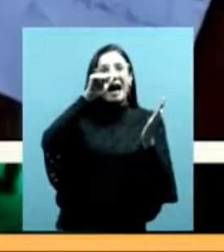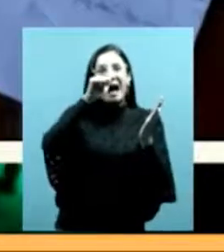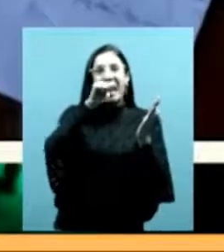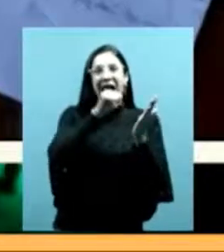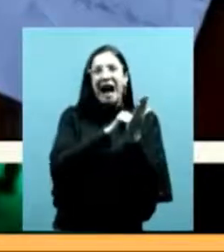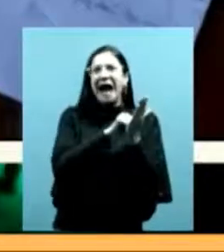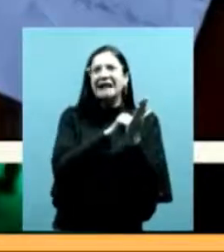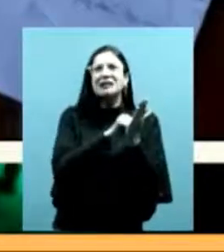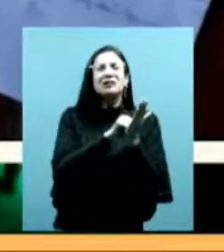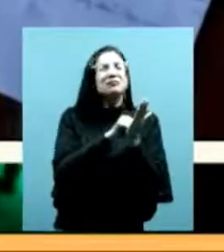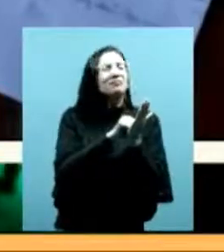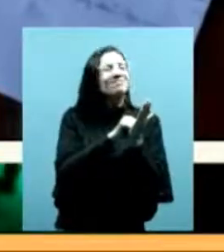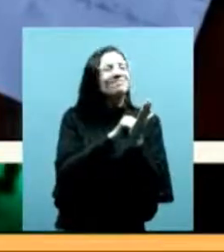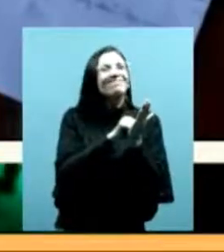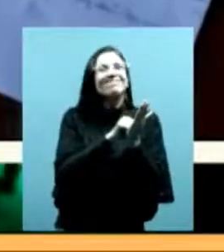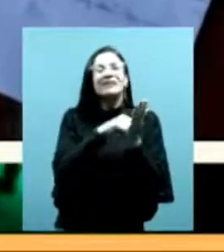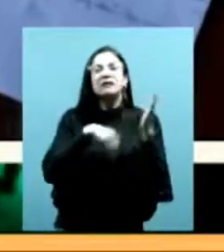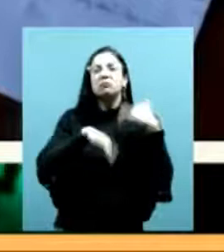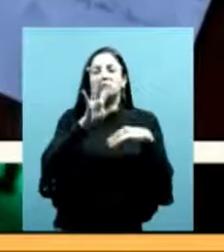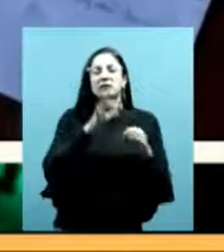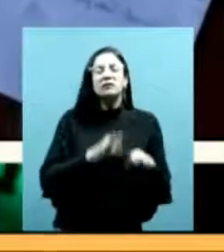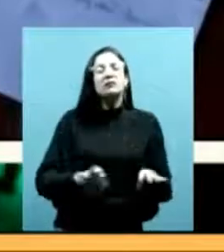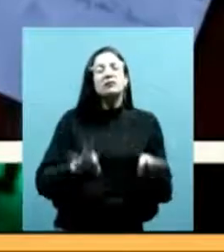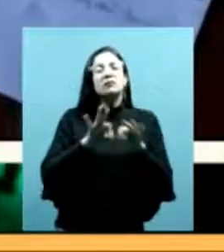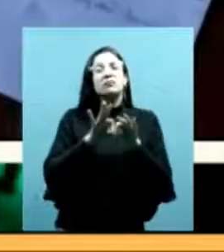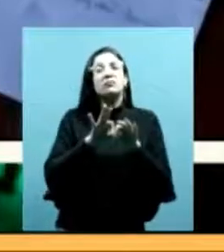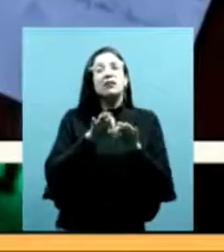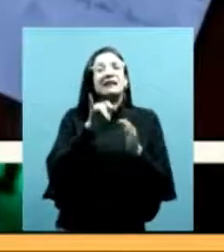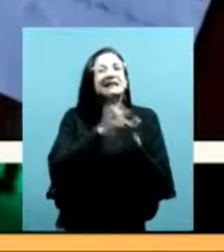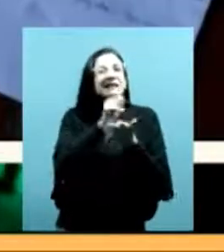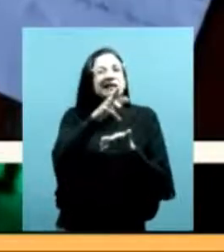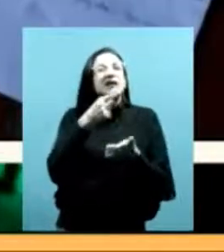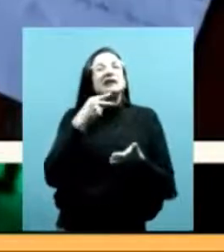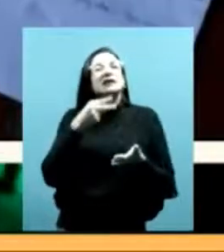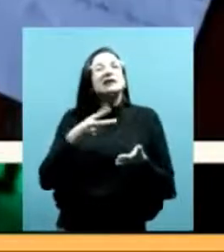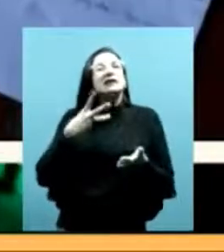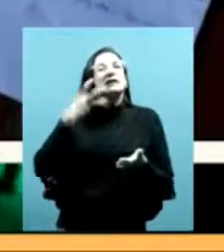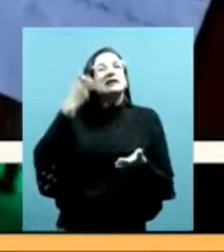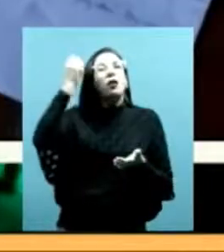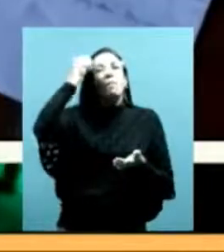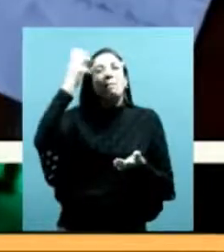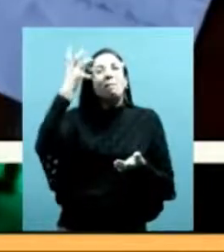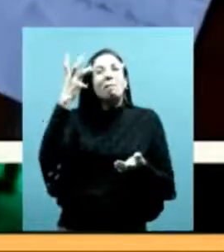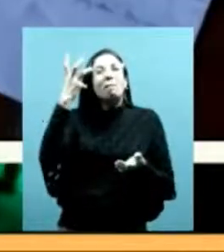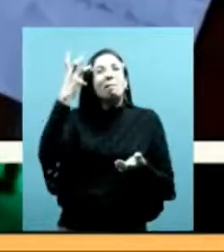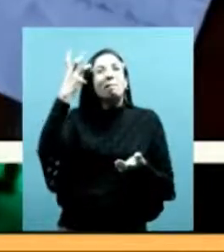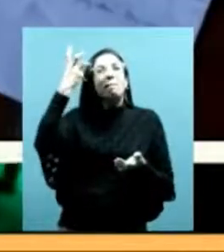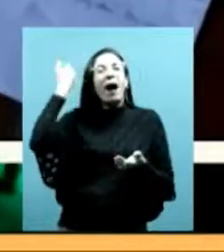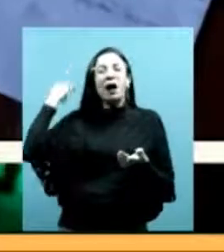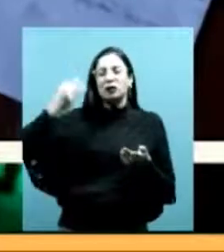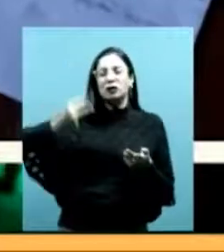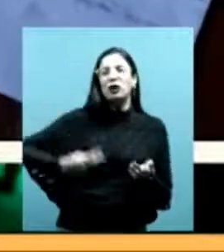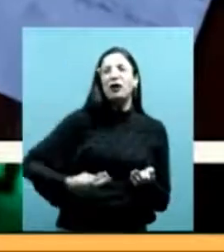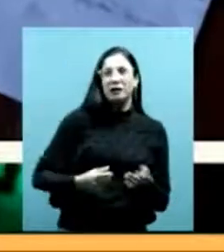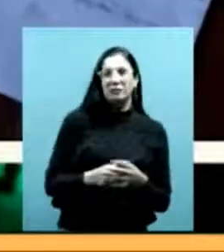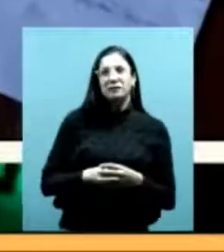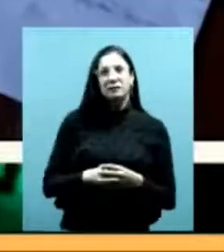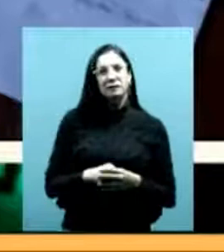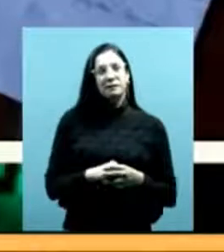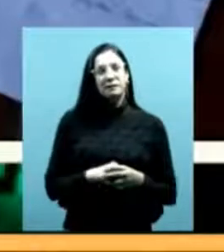históricos que al articular con las experiencias del presente y con las memorias de los sobrevivientes de esos procesos